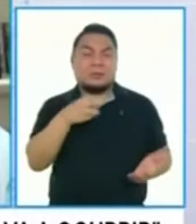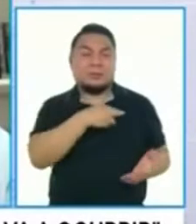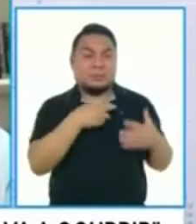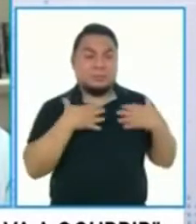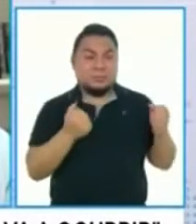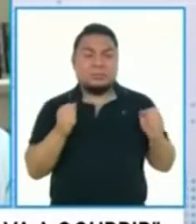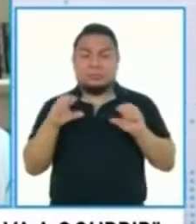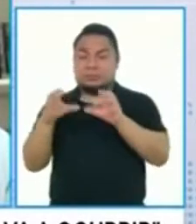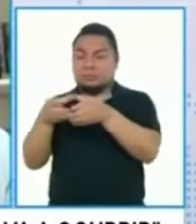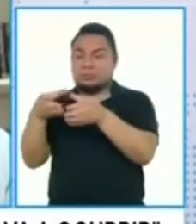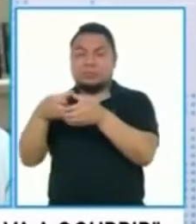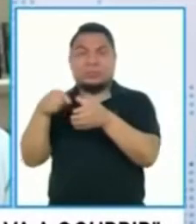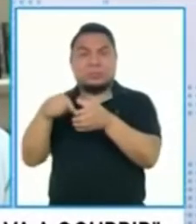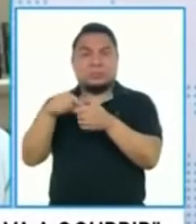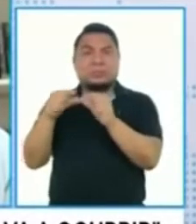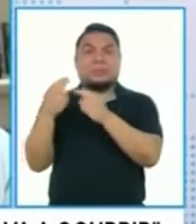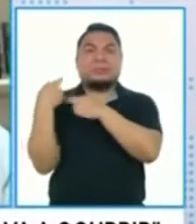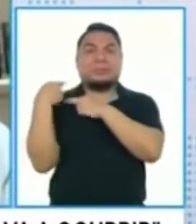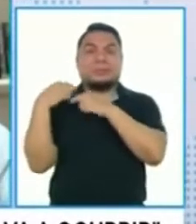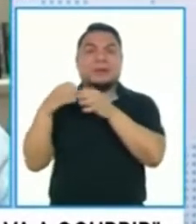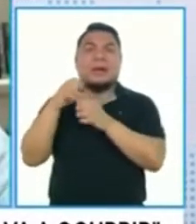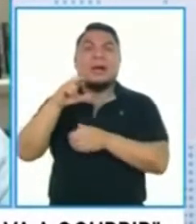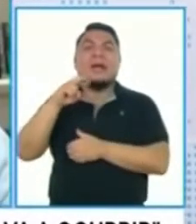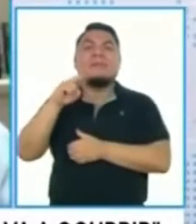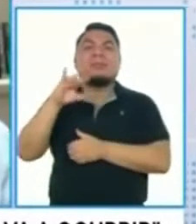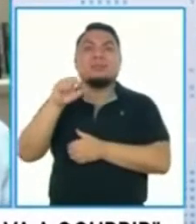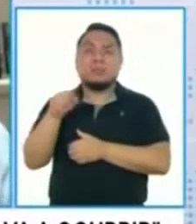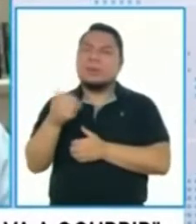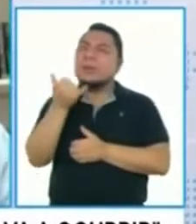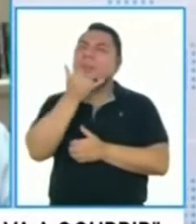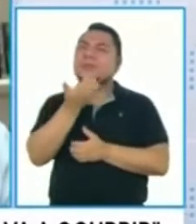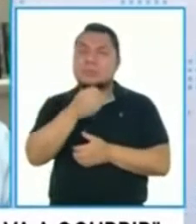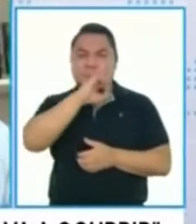MinSA y el comando vacuna? ¿Qué ha generado toda esa situación?